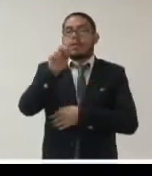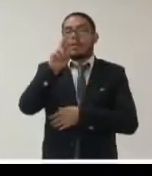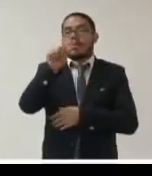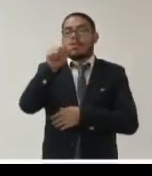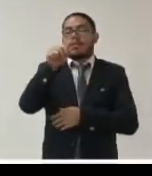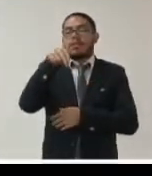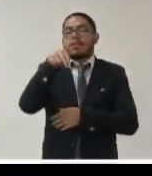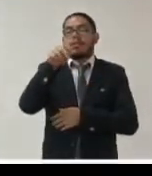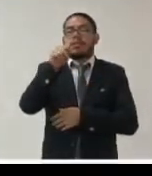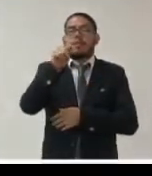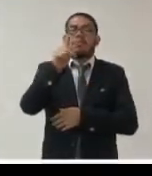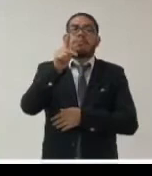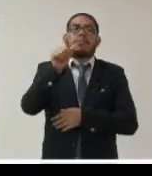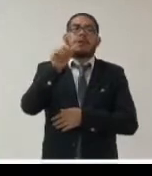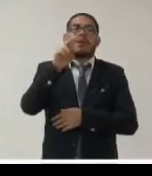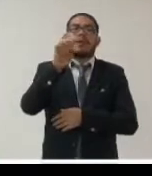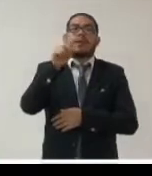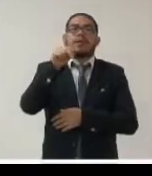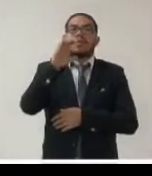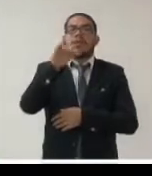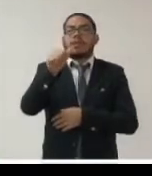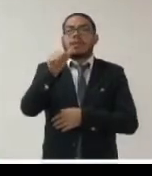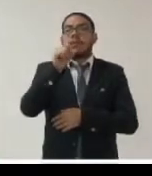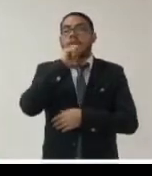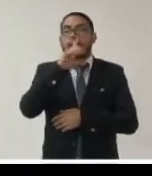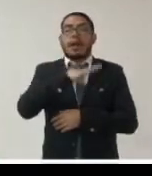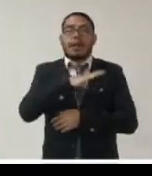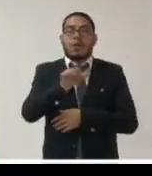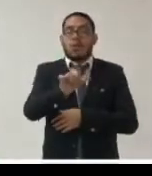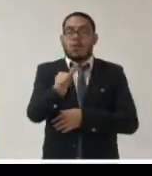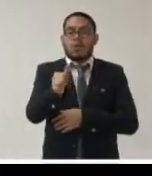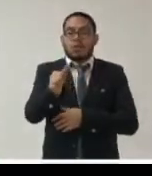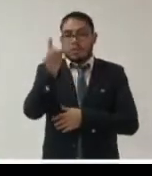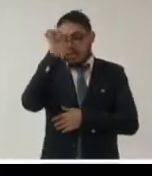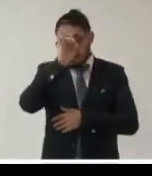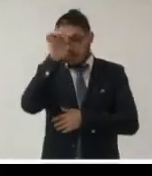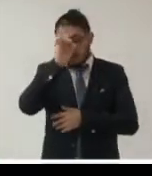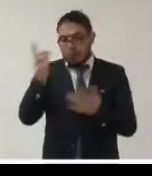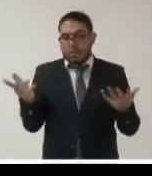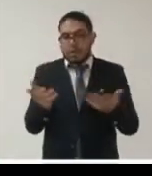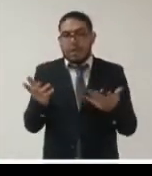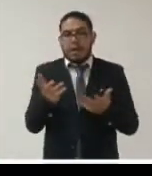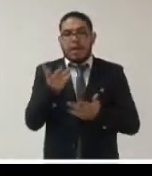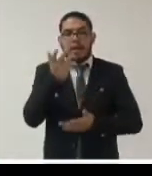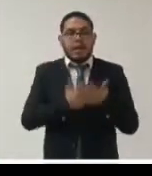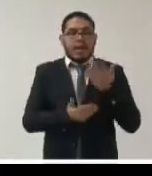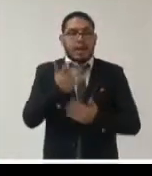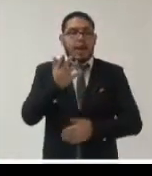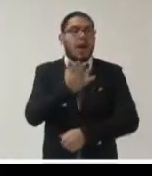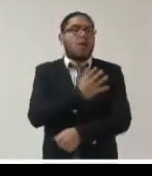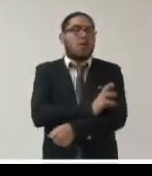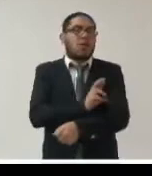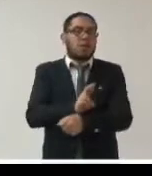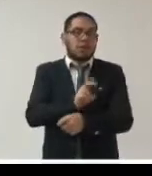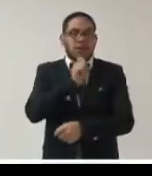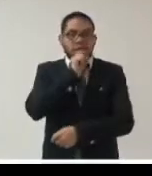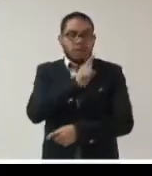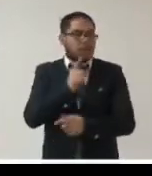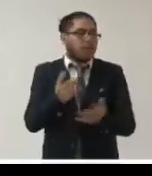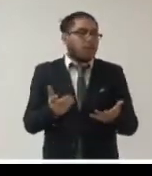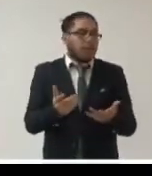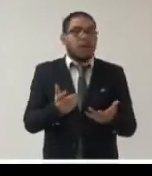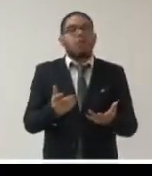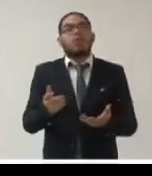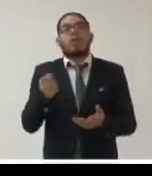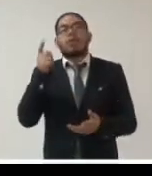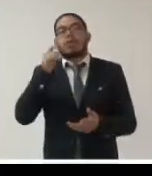Transparencia debo de señalar que hay 11 recomendaciones elaboradas de manera coordinada entre el INAI y